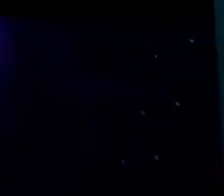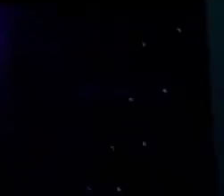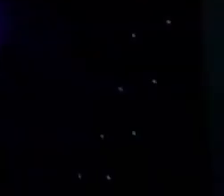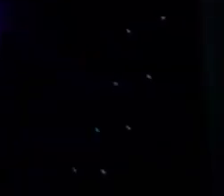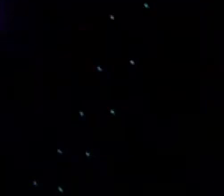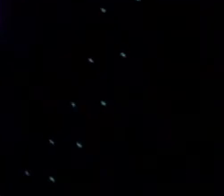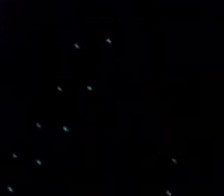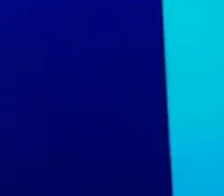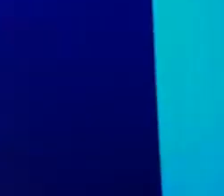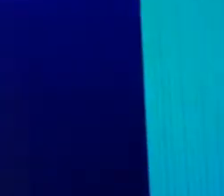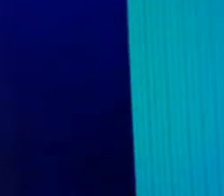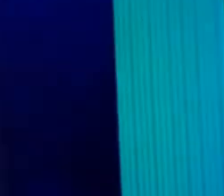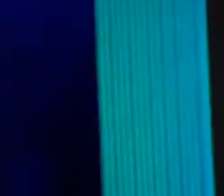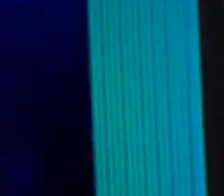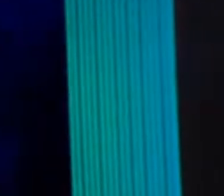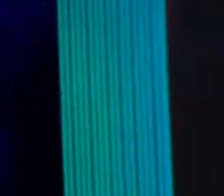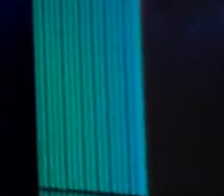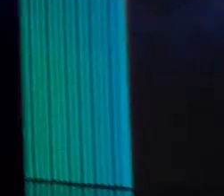Hola.